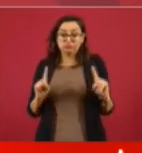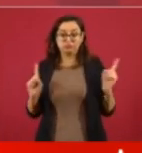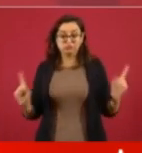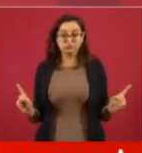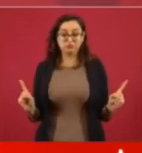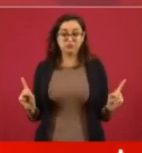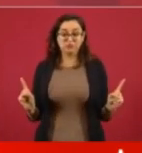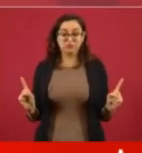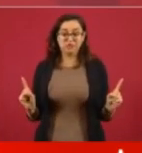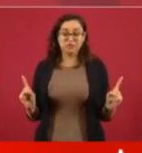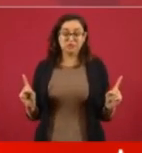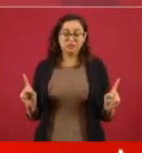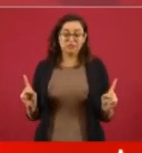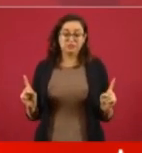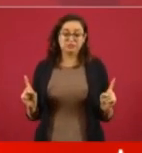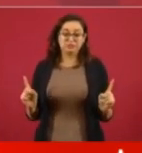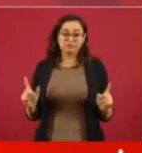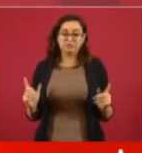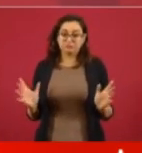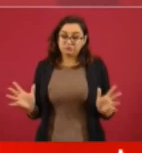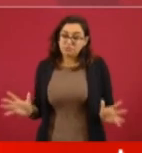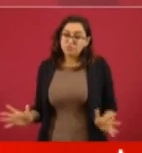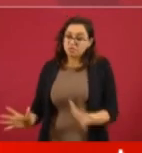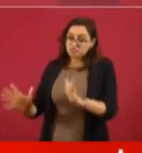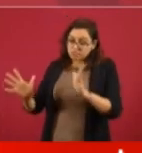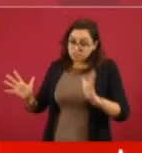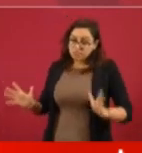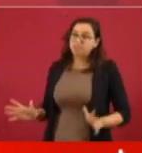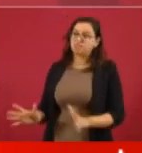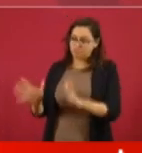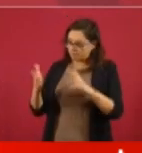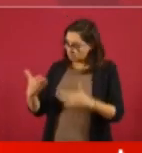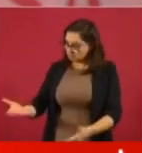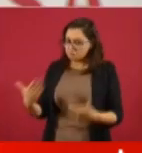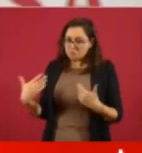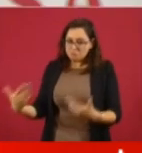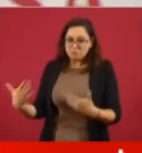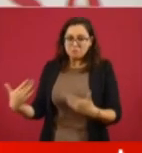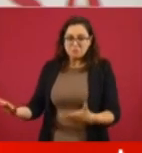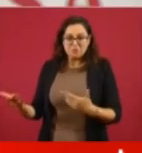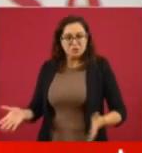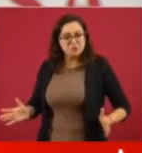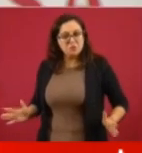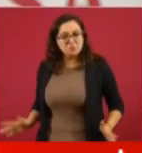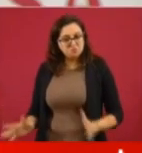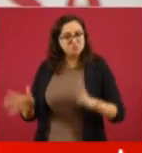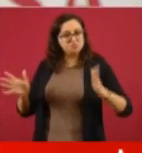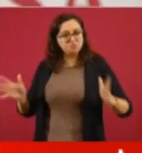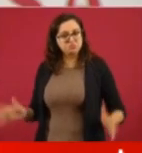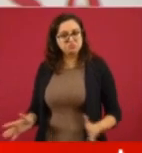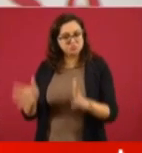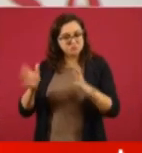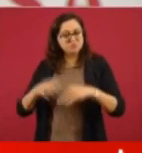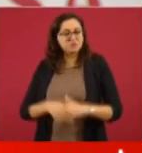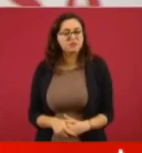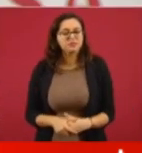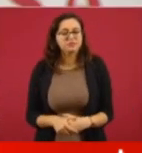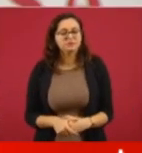las estimulan